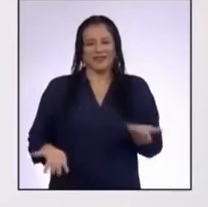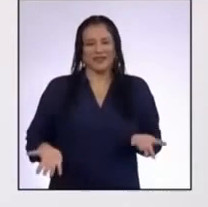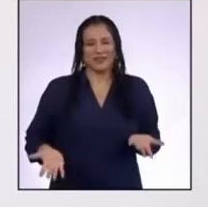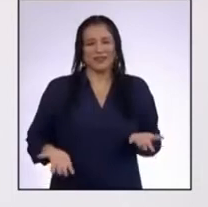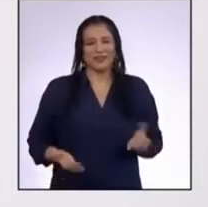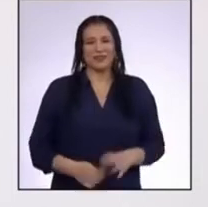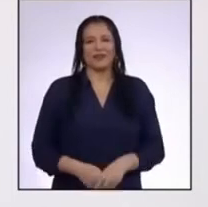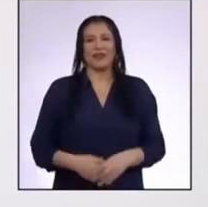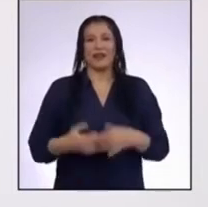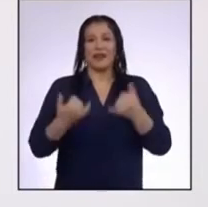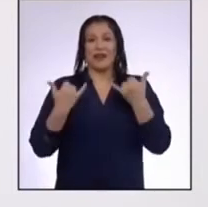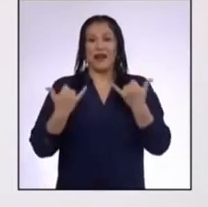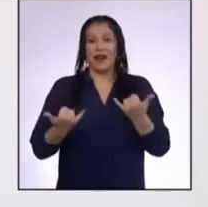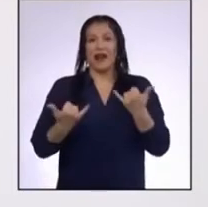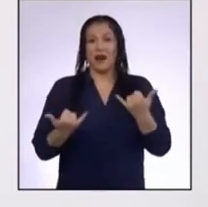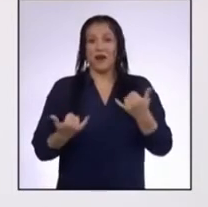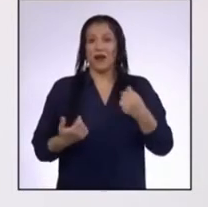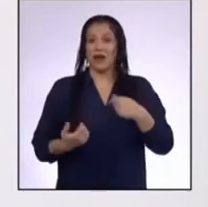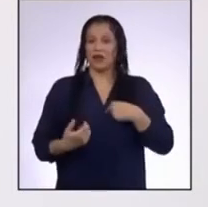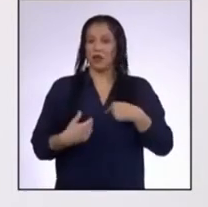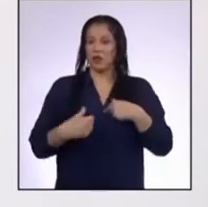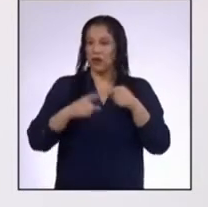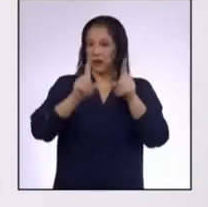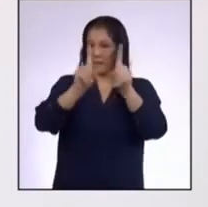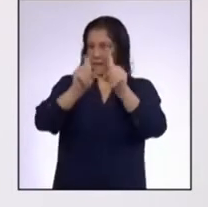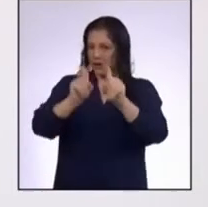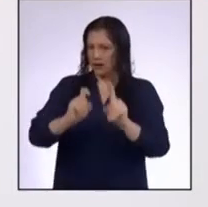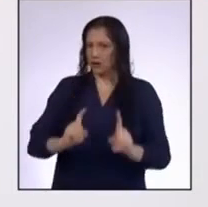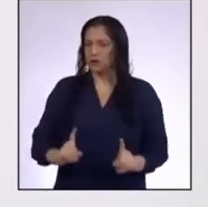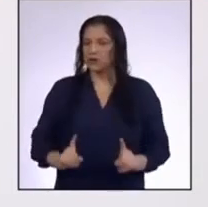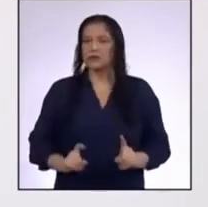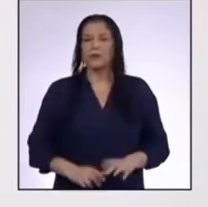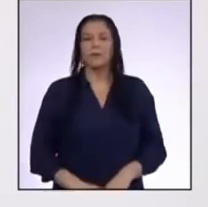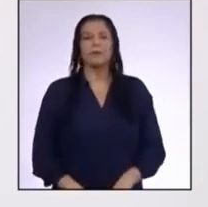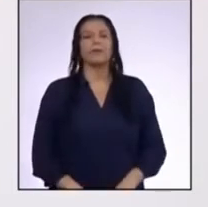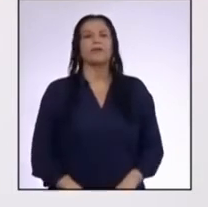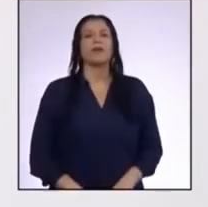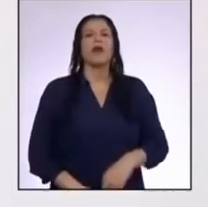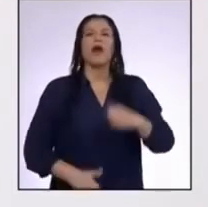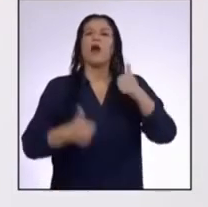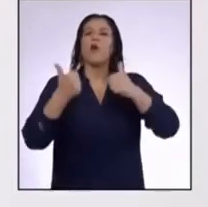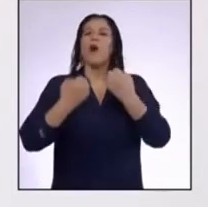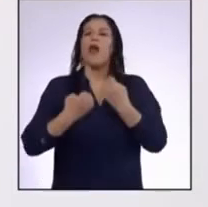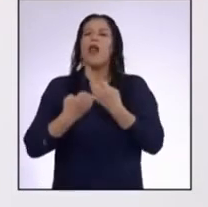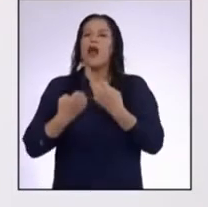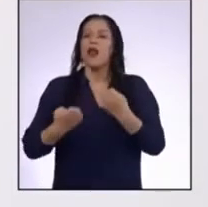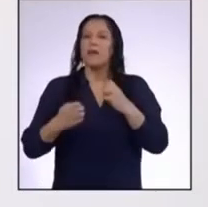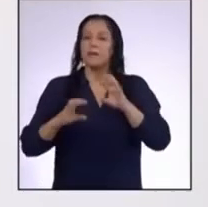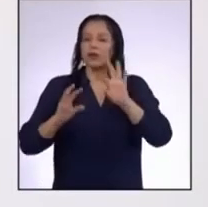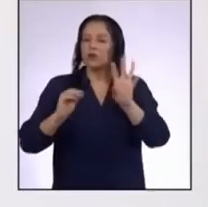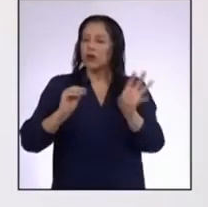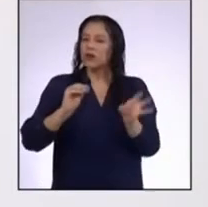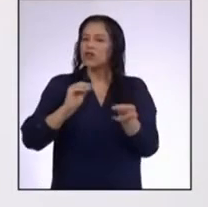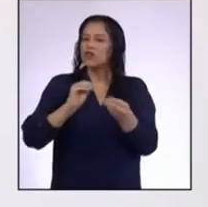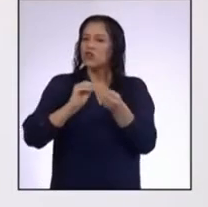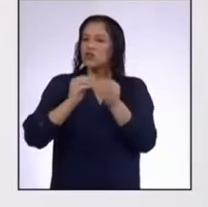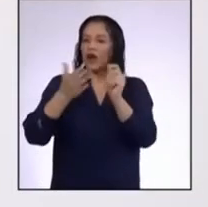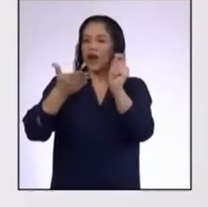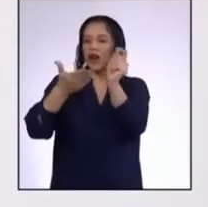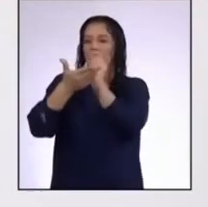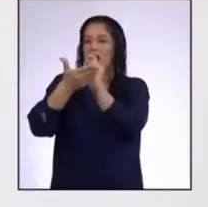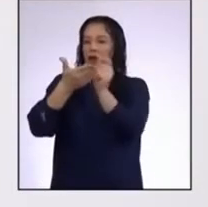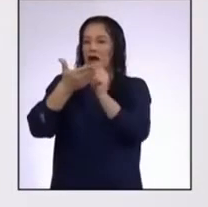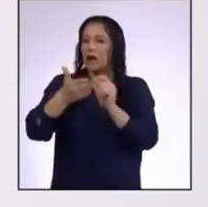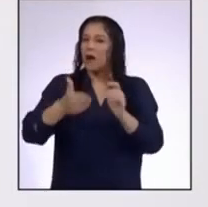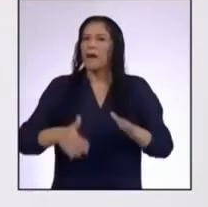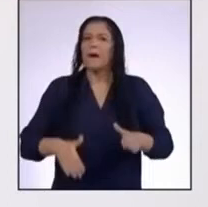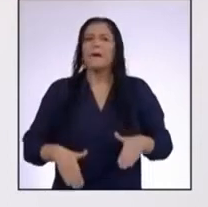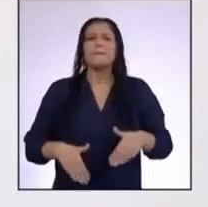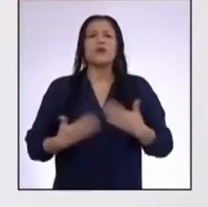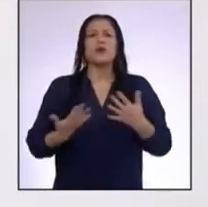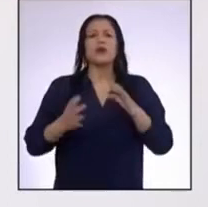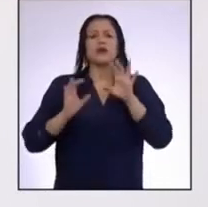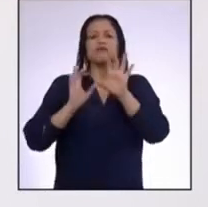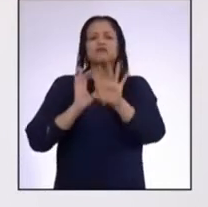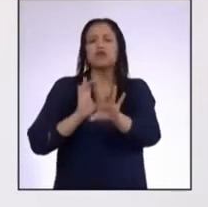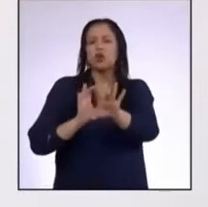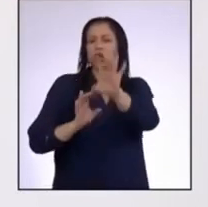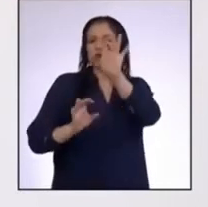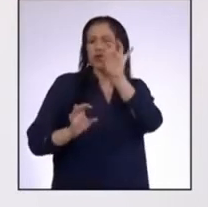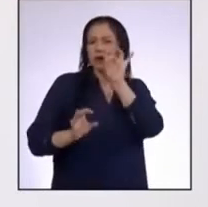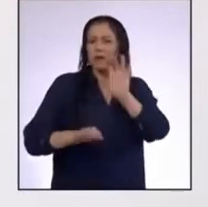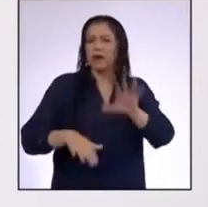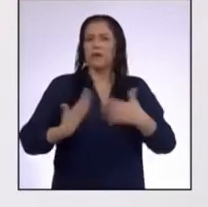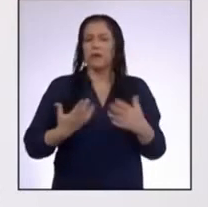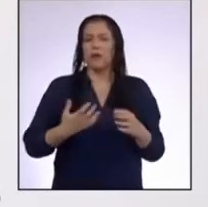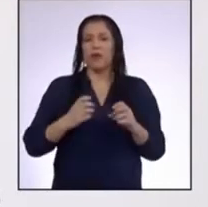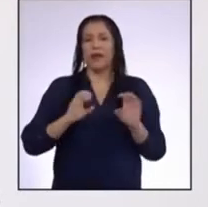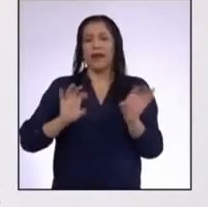Junior Ahora yo les pregunto ¿Qué elemento adicional del texto leído podrían rescatar para